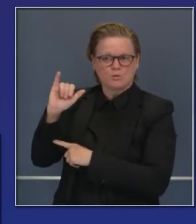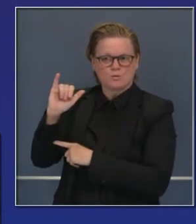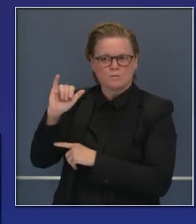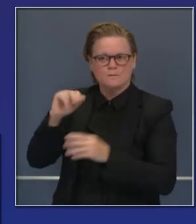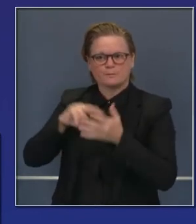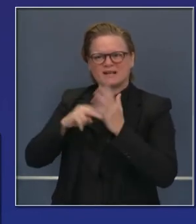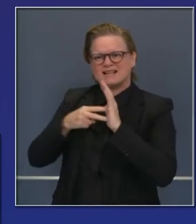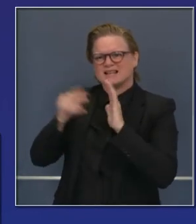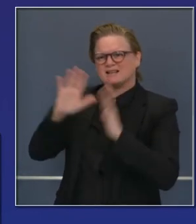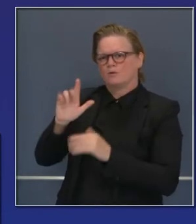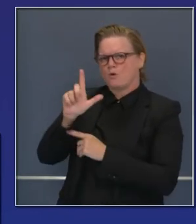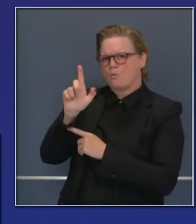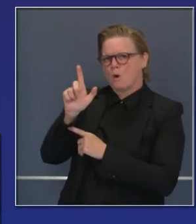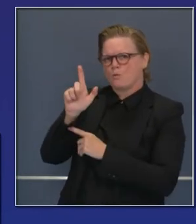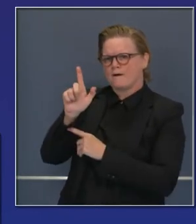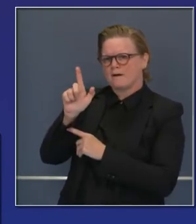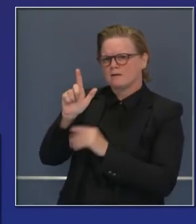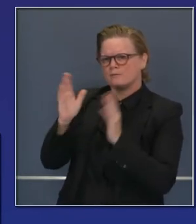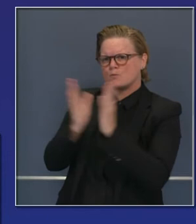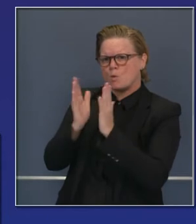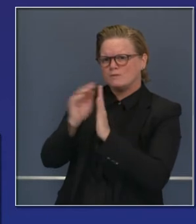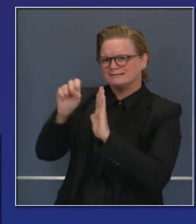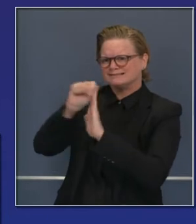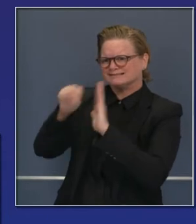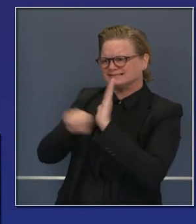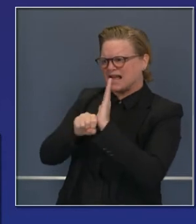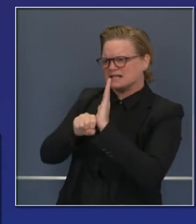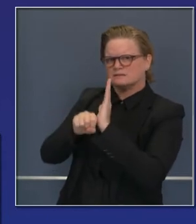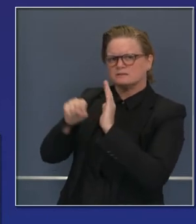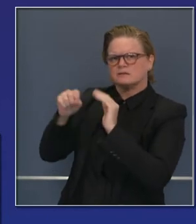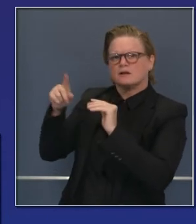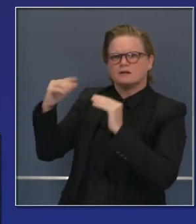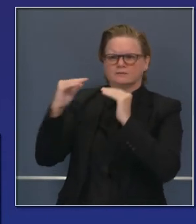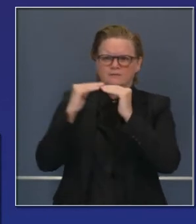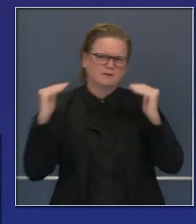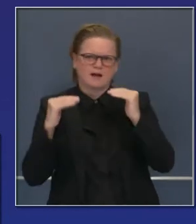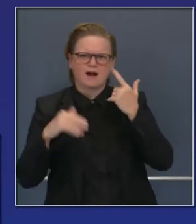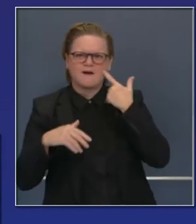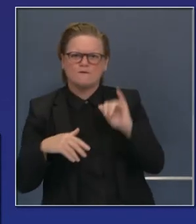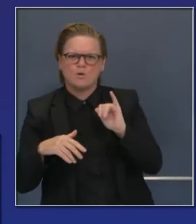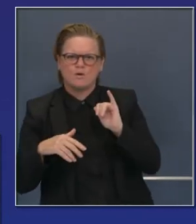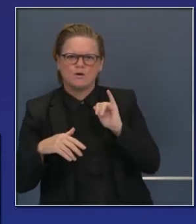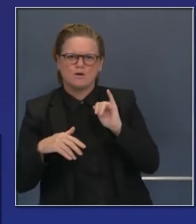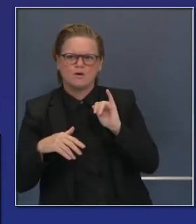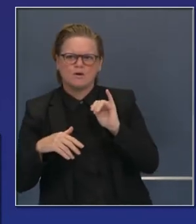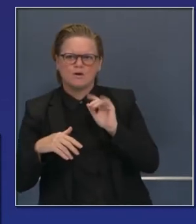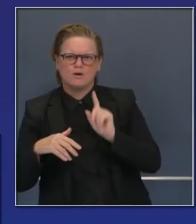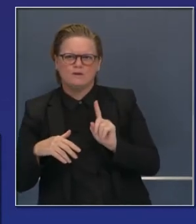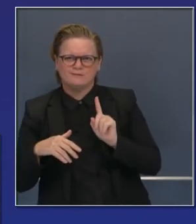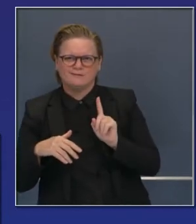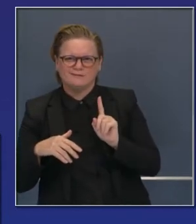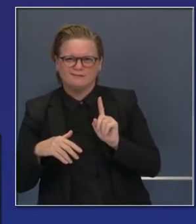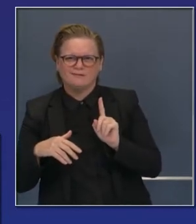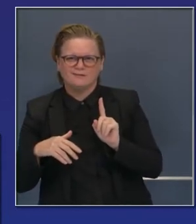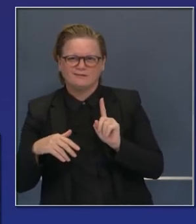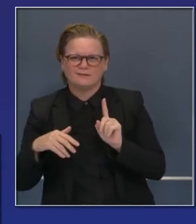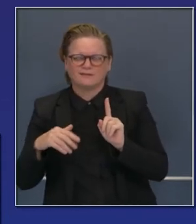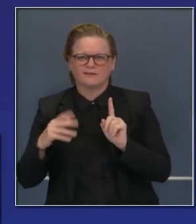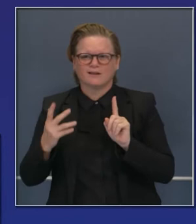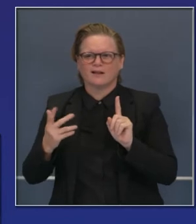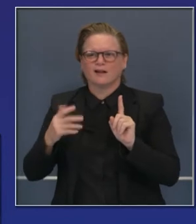y esto lo pediría como consideración. No tengo muchas expectativas, pero para